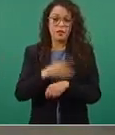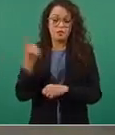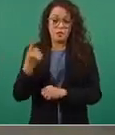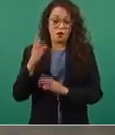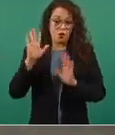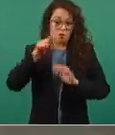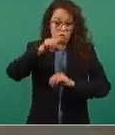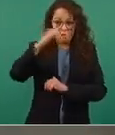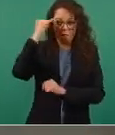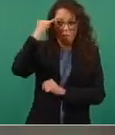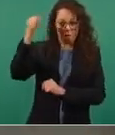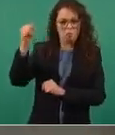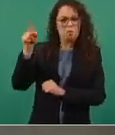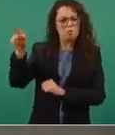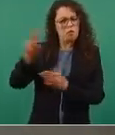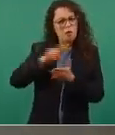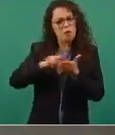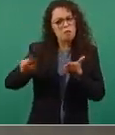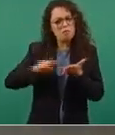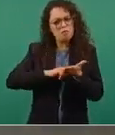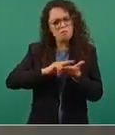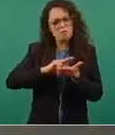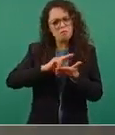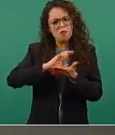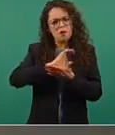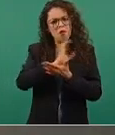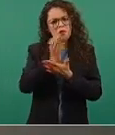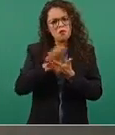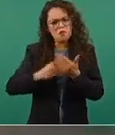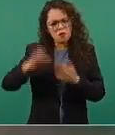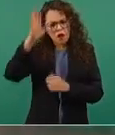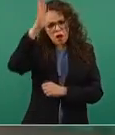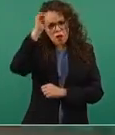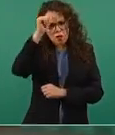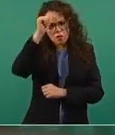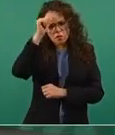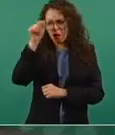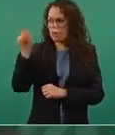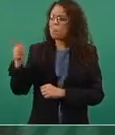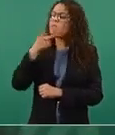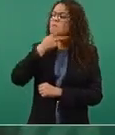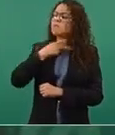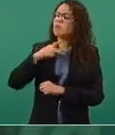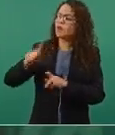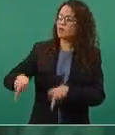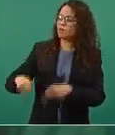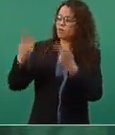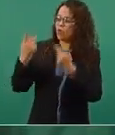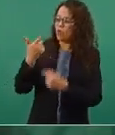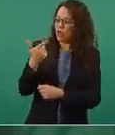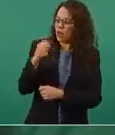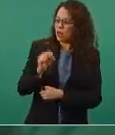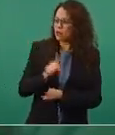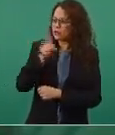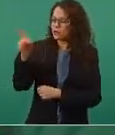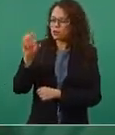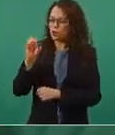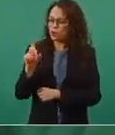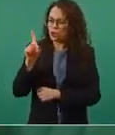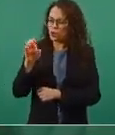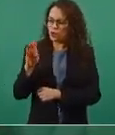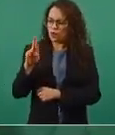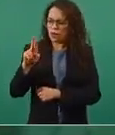que habían firmado era que Pemex le vendiera gas a Odebrecht con un subsidio